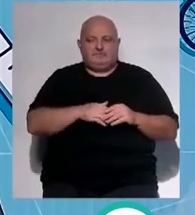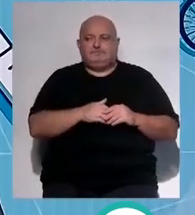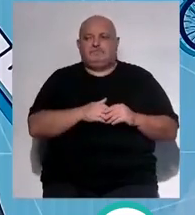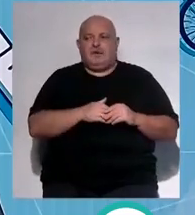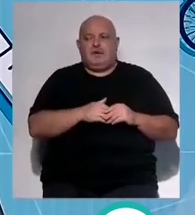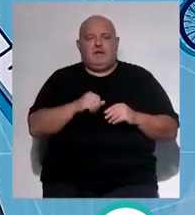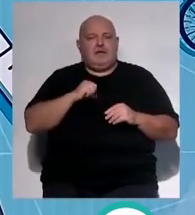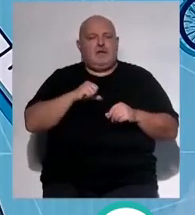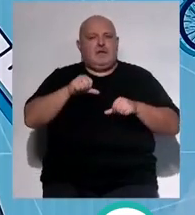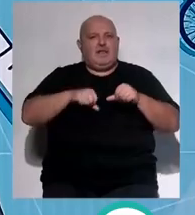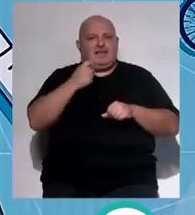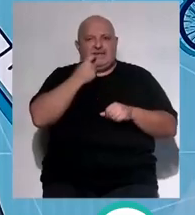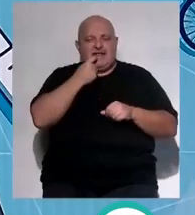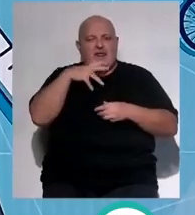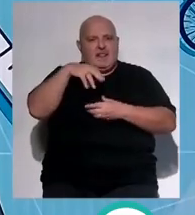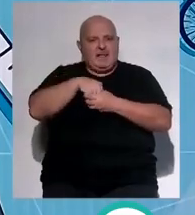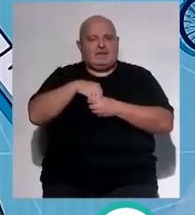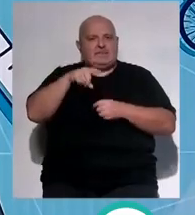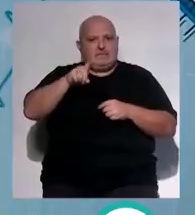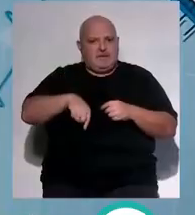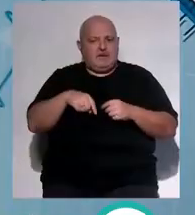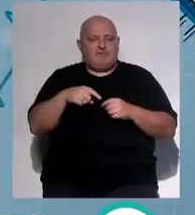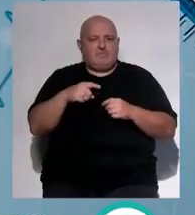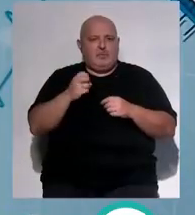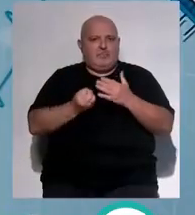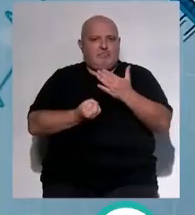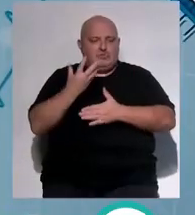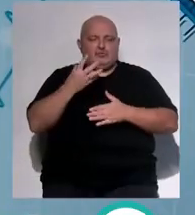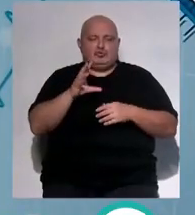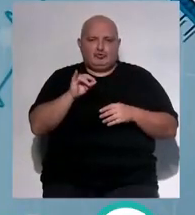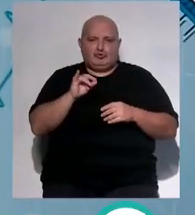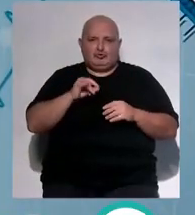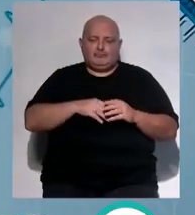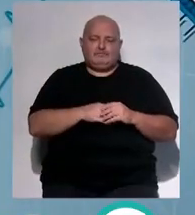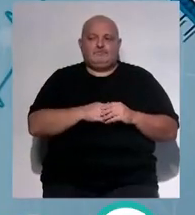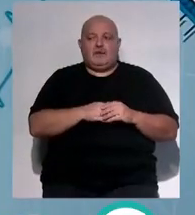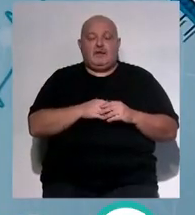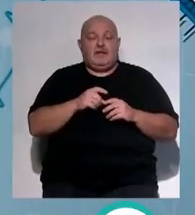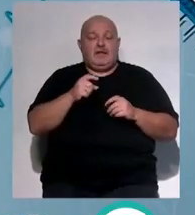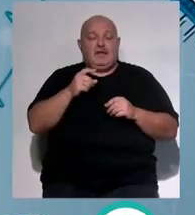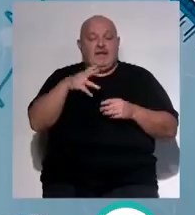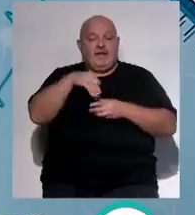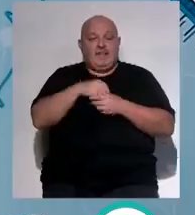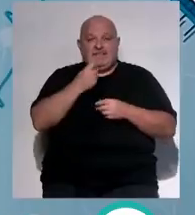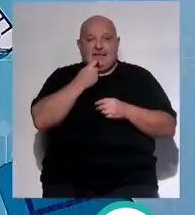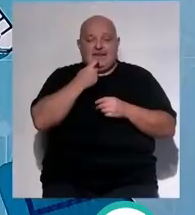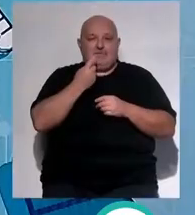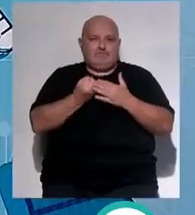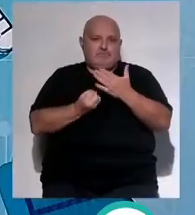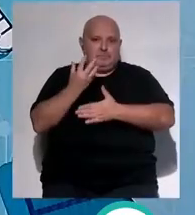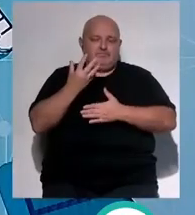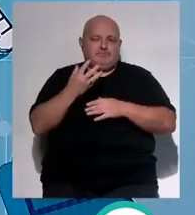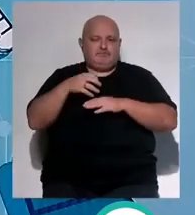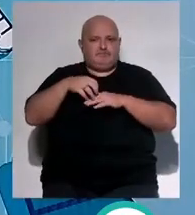¿tienen ya clínica dental integrada dentro de las instalaciones del hospital doctor López Cano? Sí, la clínica dental fue una